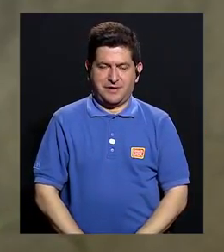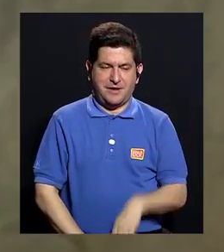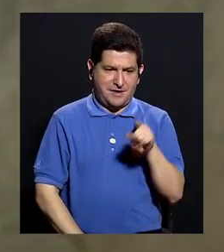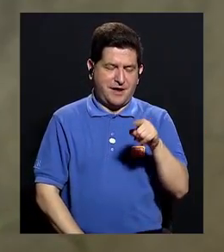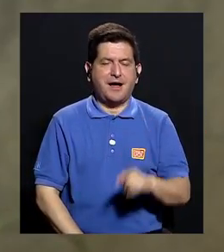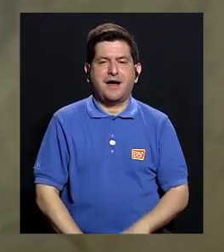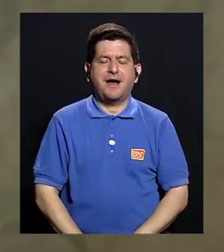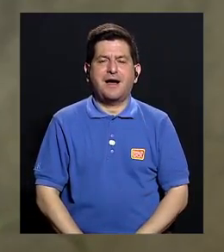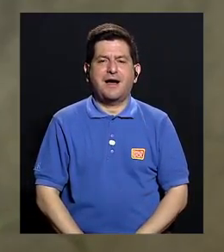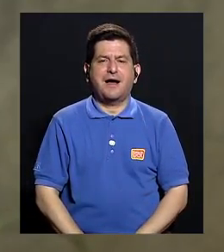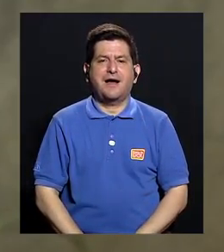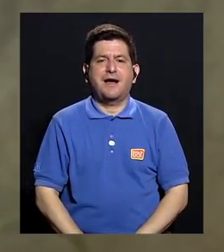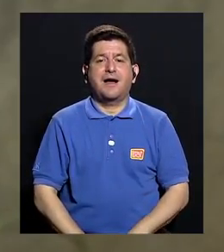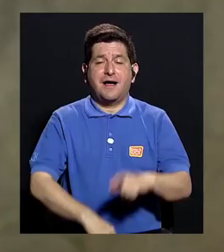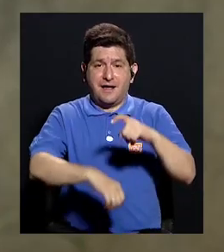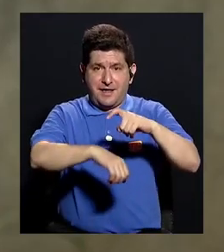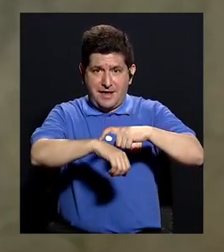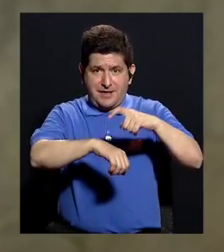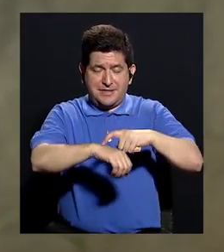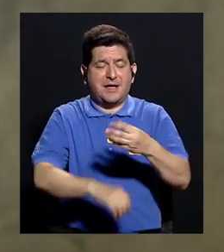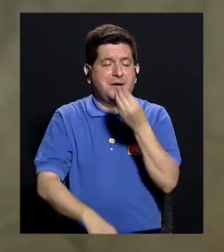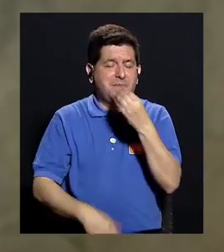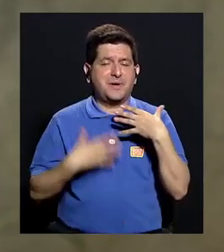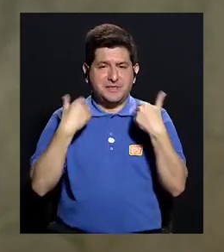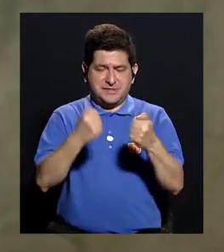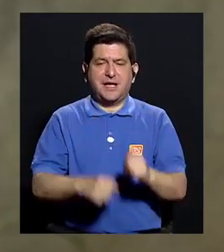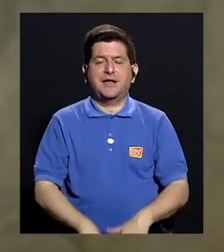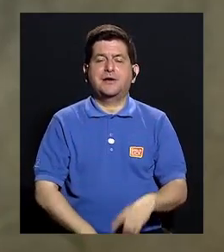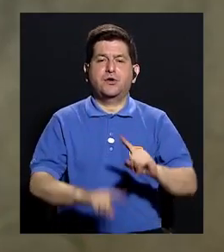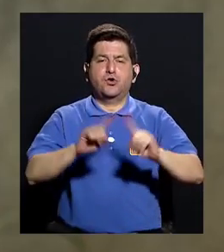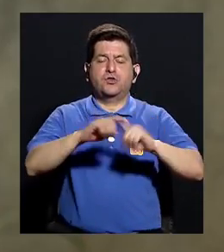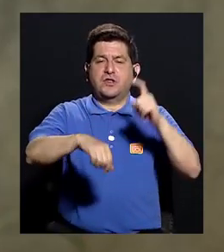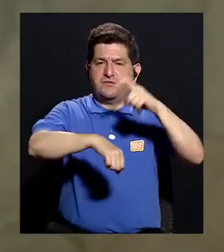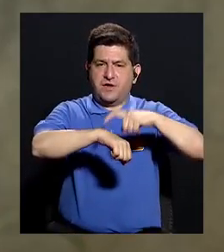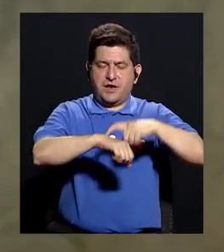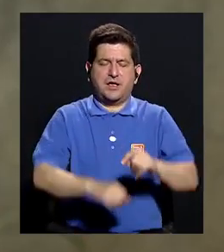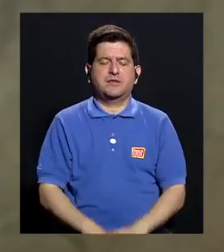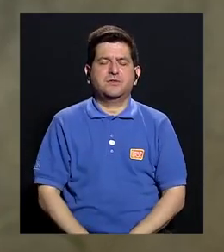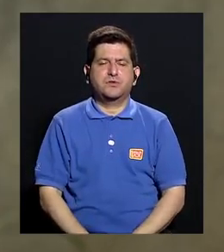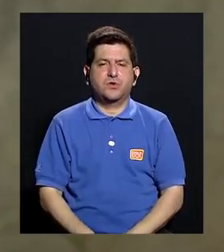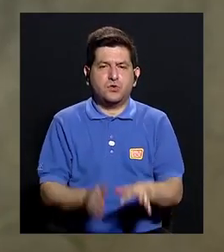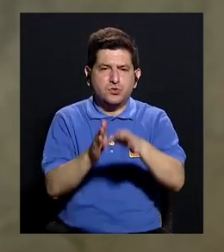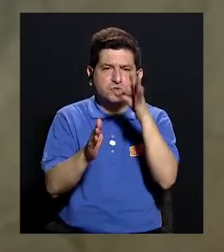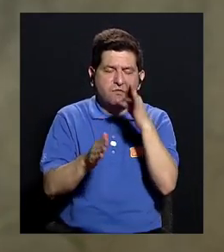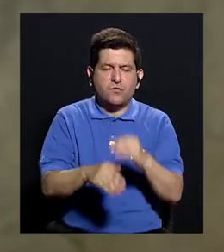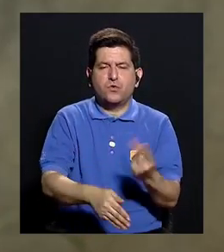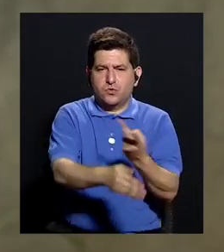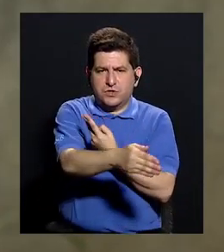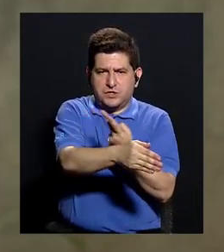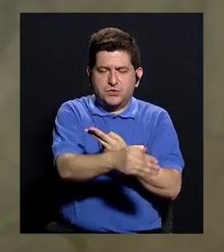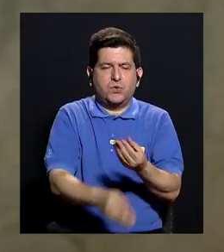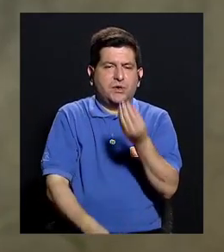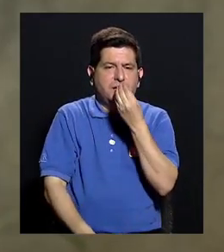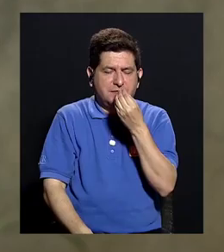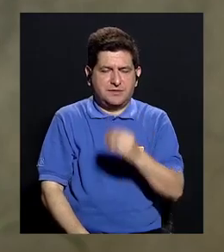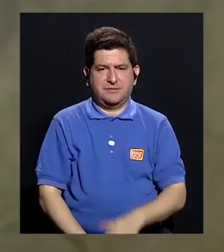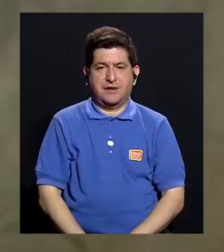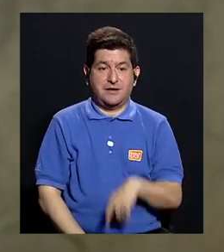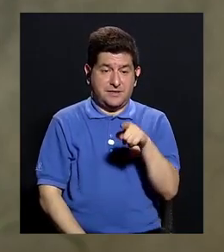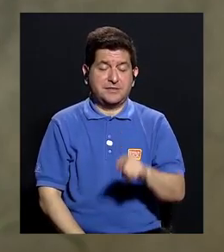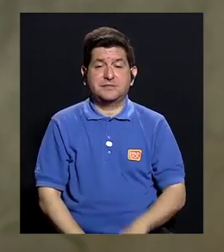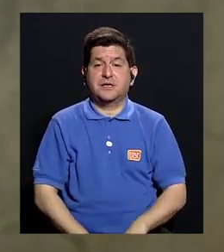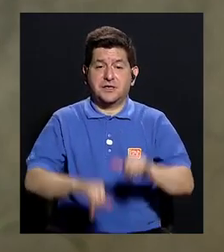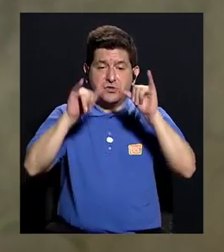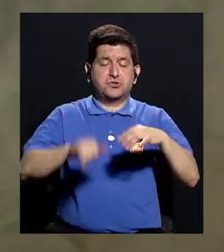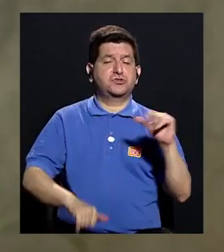etapas de la alimentación saludable como lo es los tiempos de comida, como lo son el consumo de frutas y vegetales, ¿verdad? Todo ese tipo de cosas se